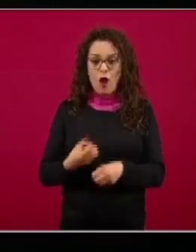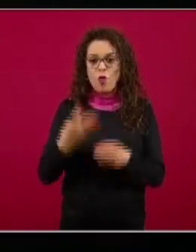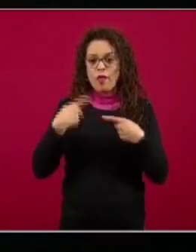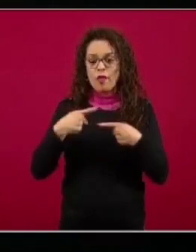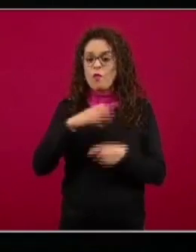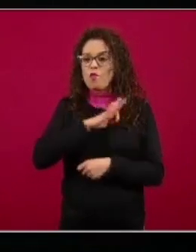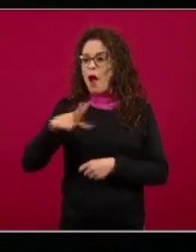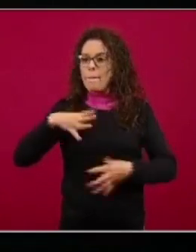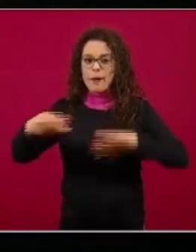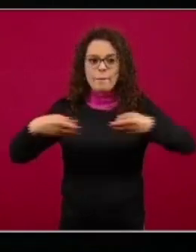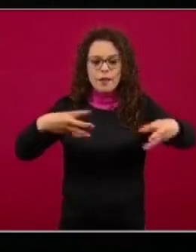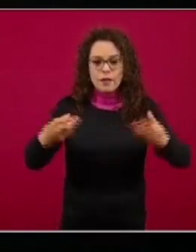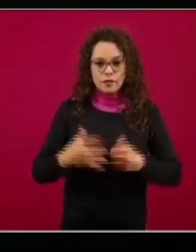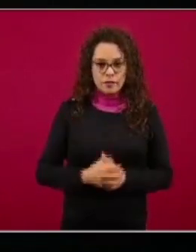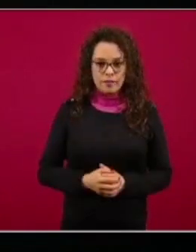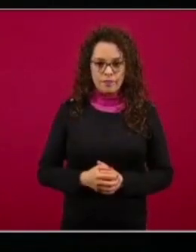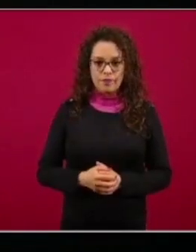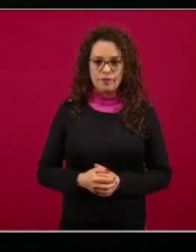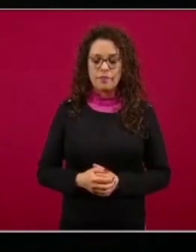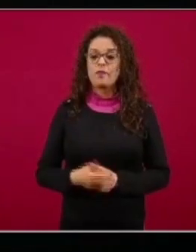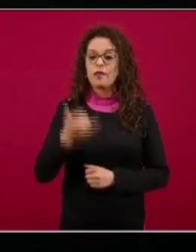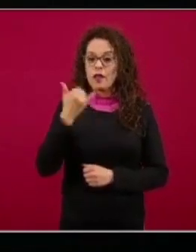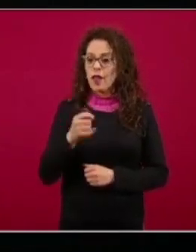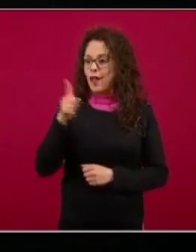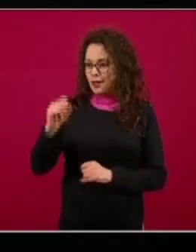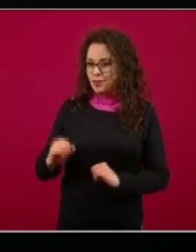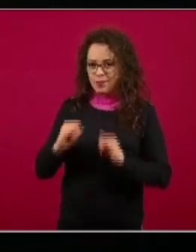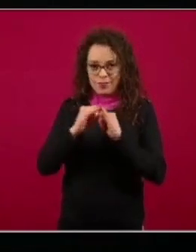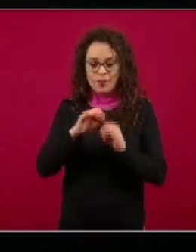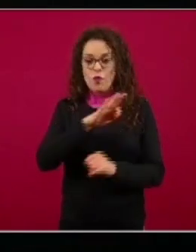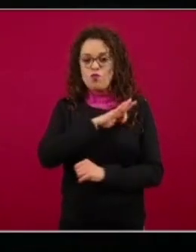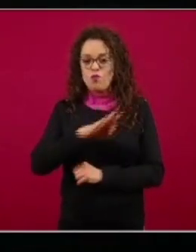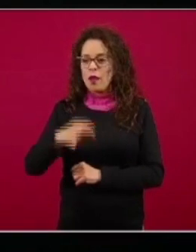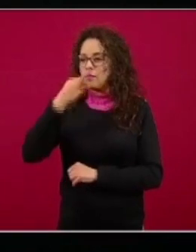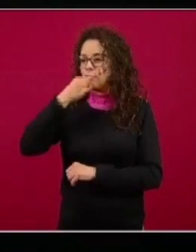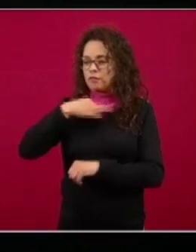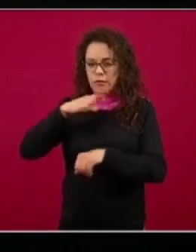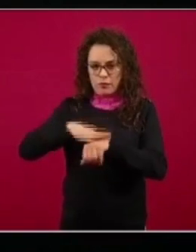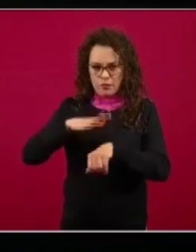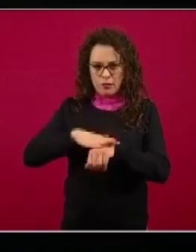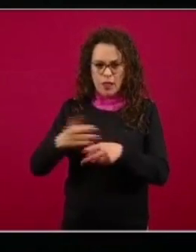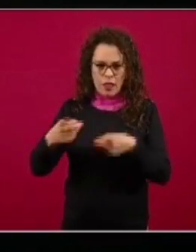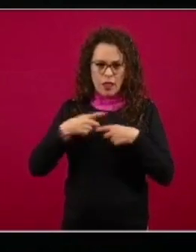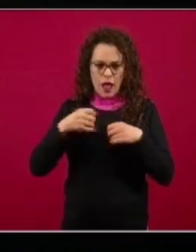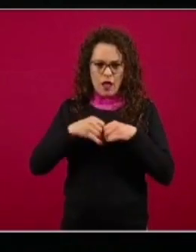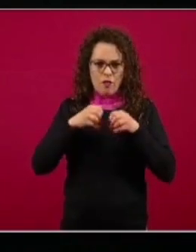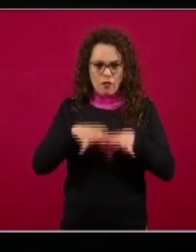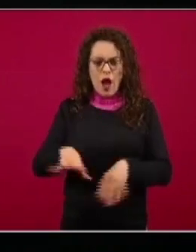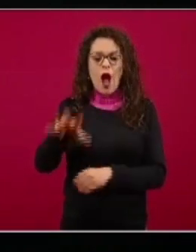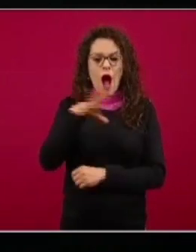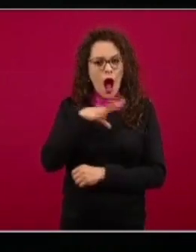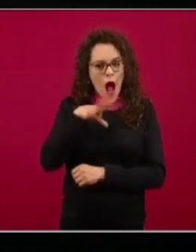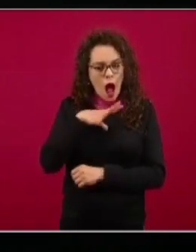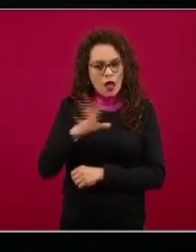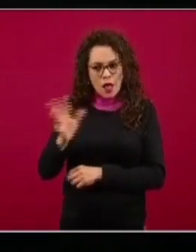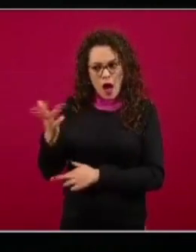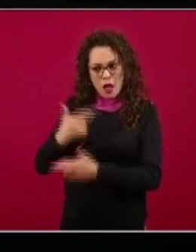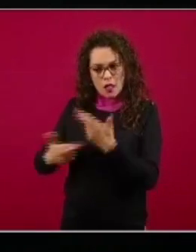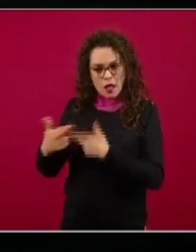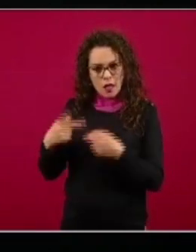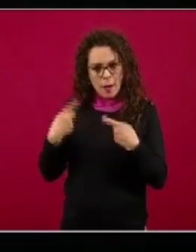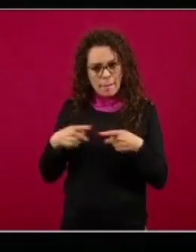institutos nos pueden informar si tienen casos de reinfecciones si actualmente están analizando eso